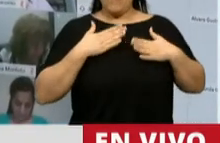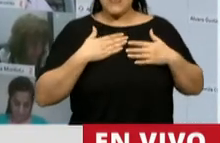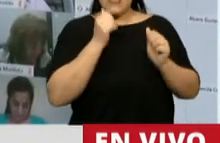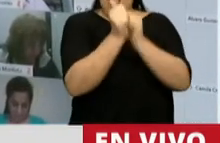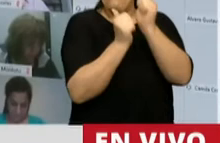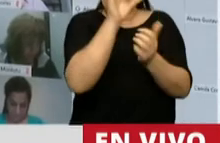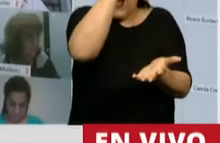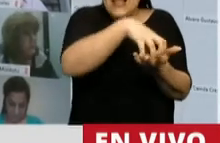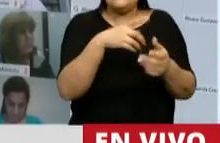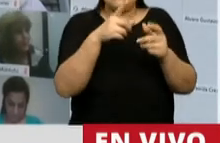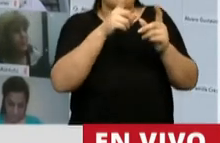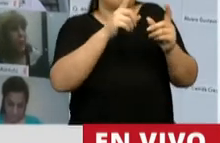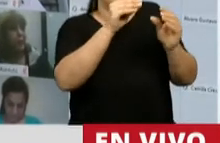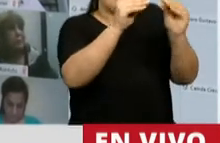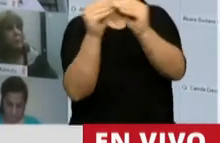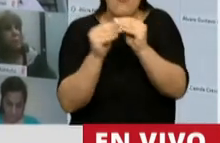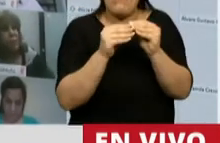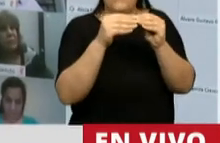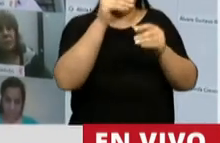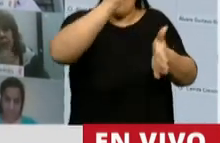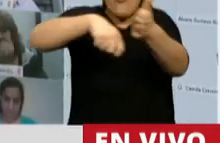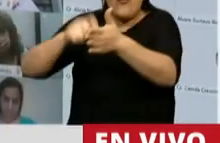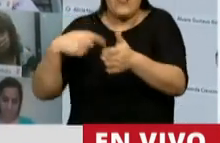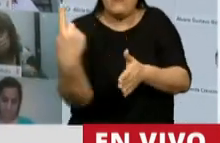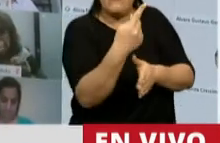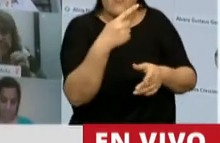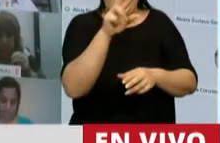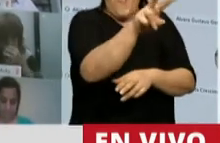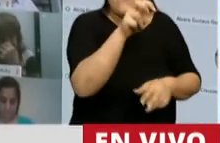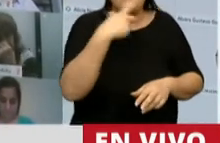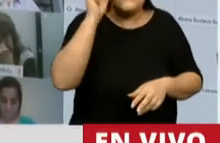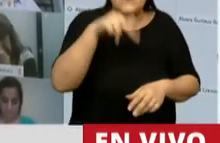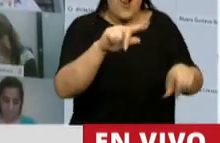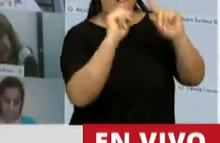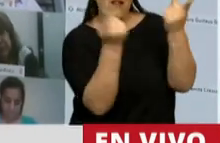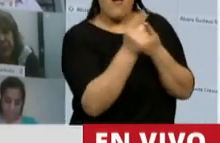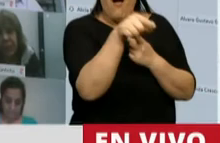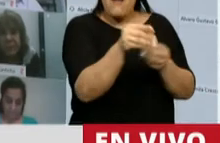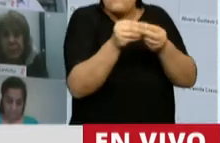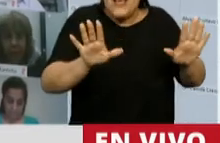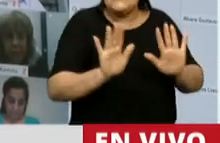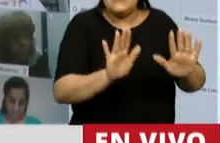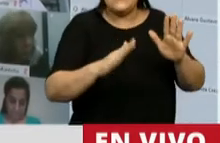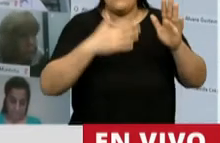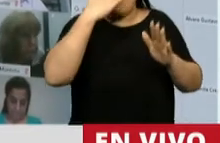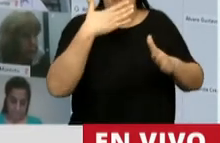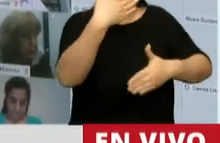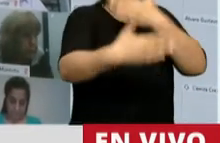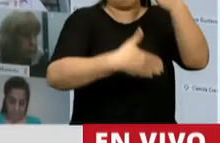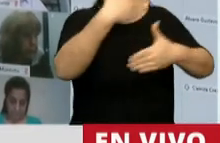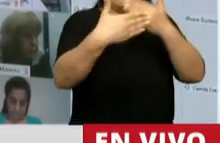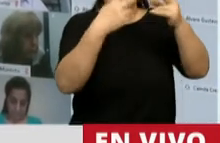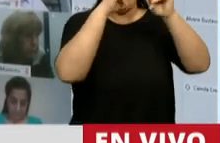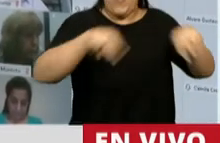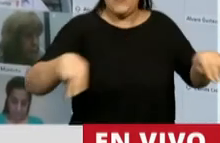colegas, personal no docente, alquila una casa o un salón, y así empiezan todos los jardines maternales de la Argentina. Toda esta